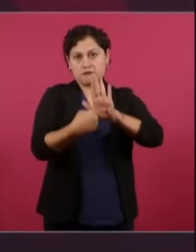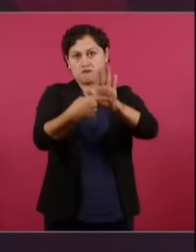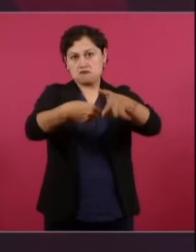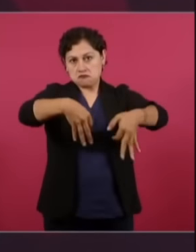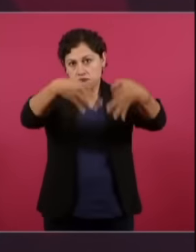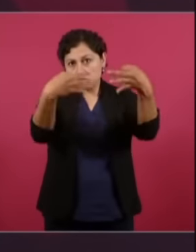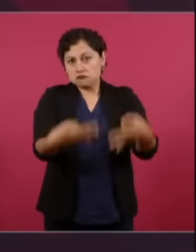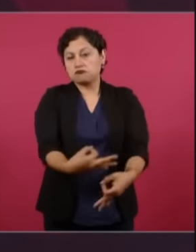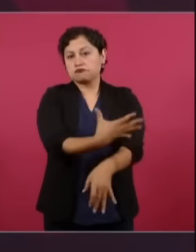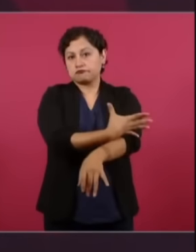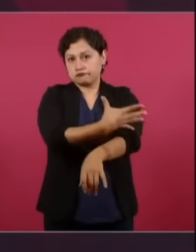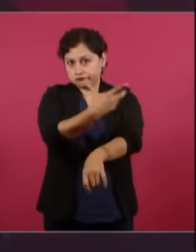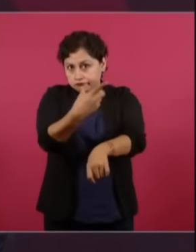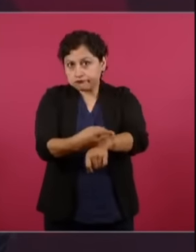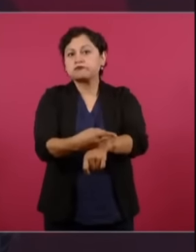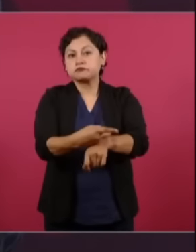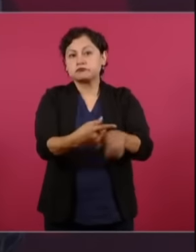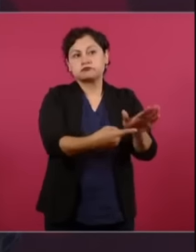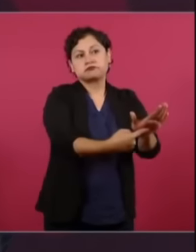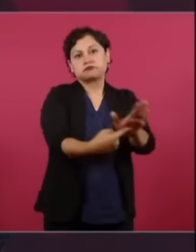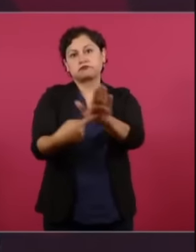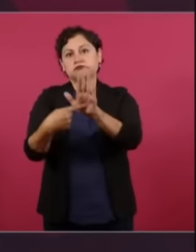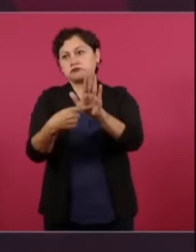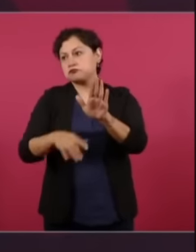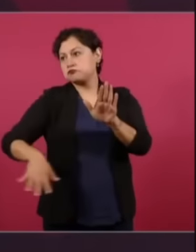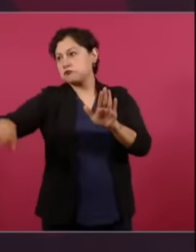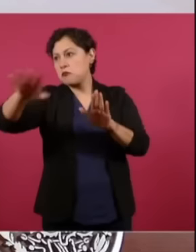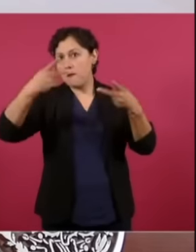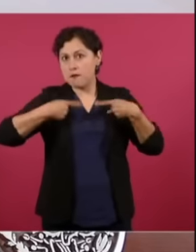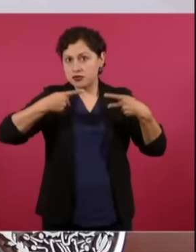y que sea el pueblo de México el que decida.